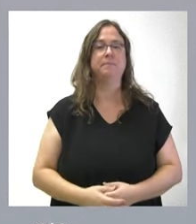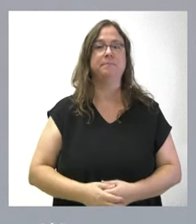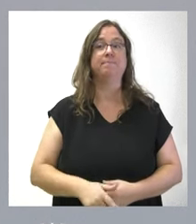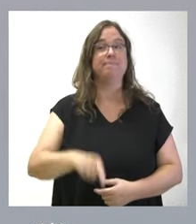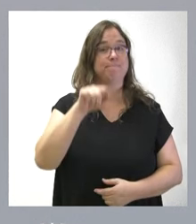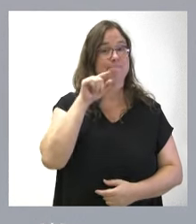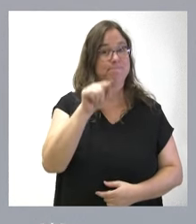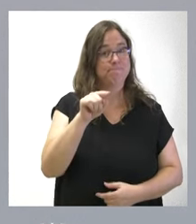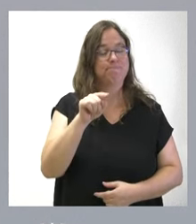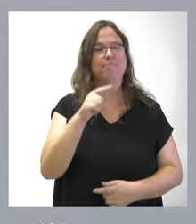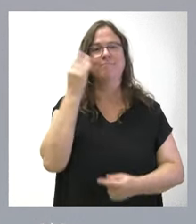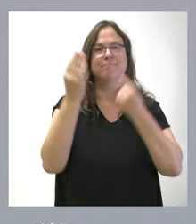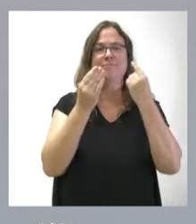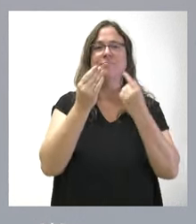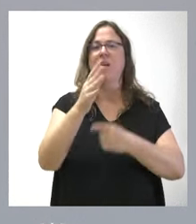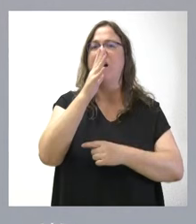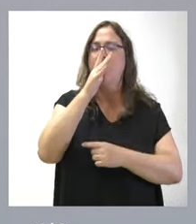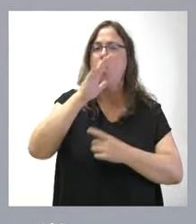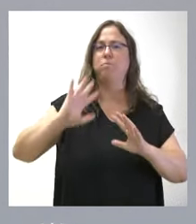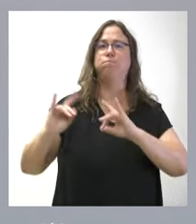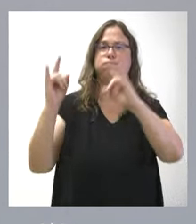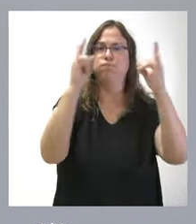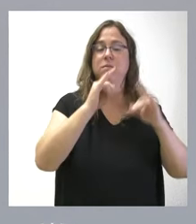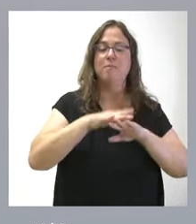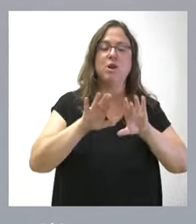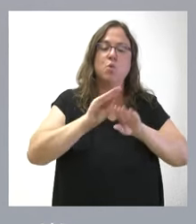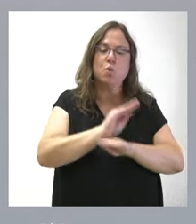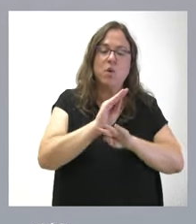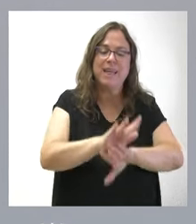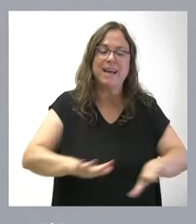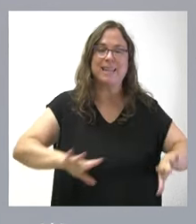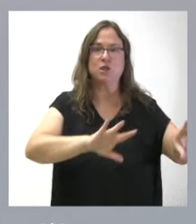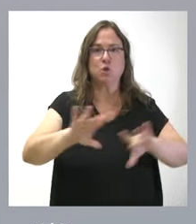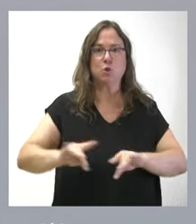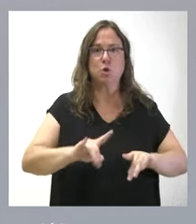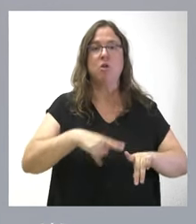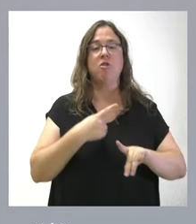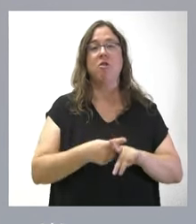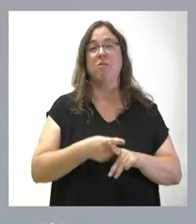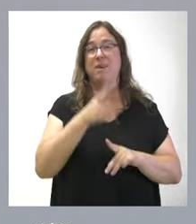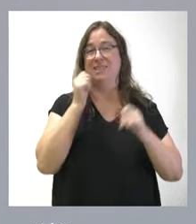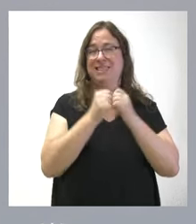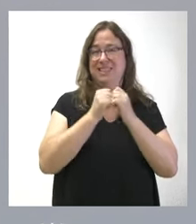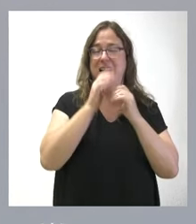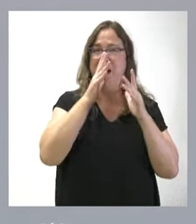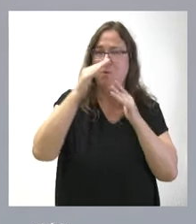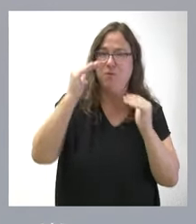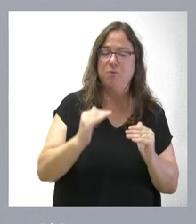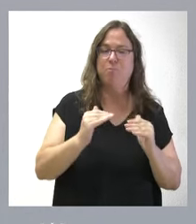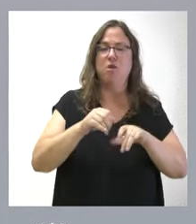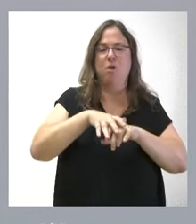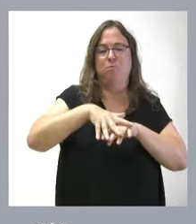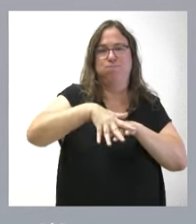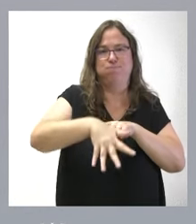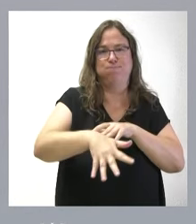una serie de actuaciones hidrológico-forestales dirigidas a proteger el suelo y a disminuir el aporte de caudales sólidos como consecuencia de la pérdida de vegetación,